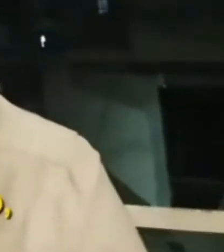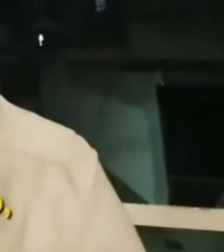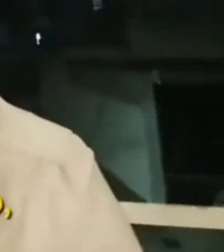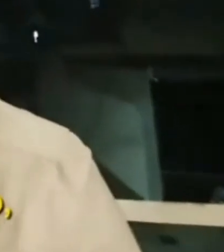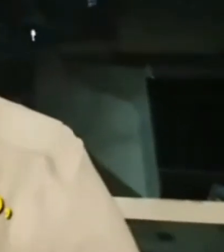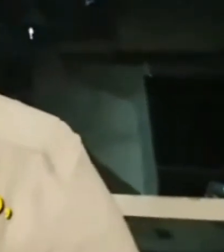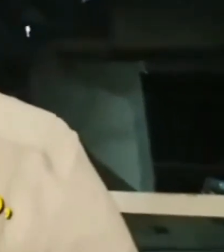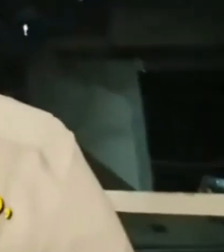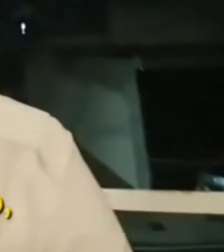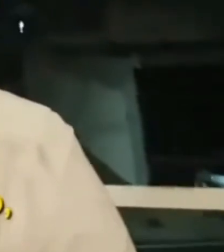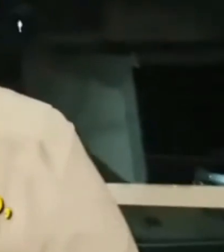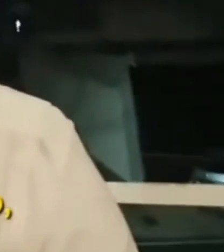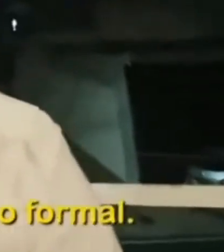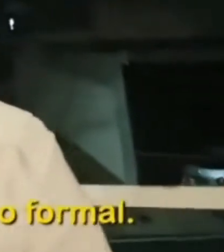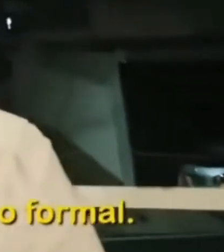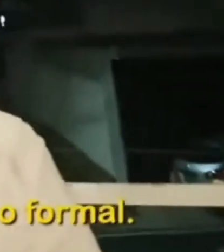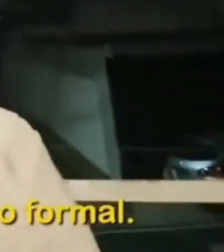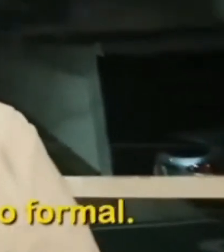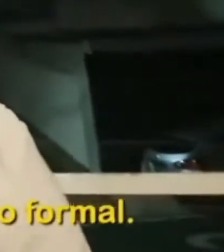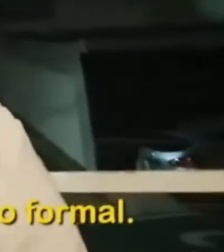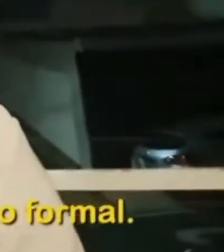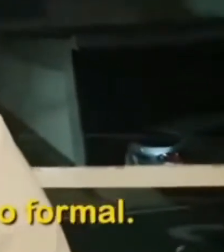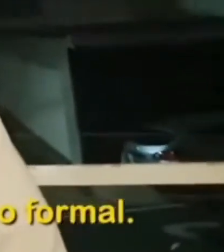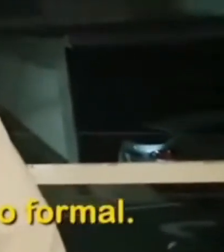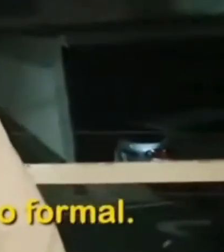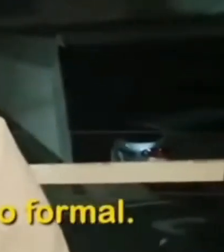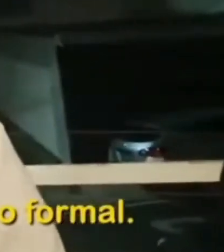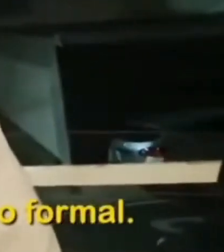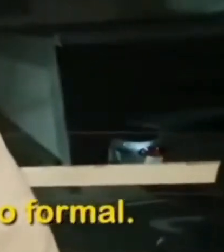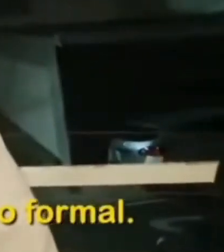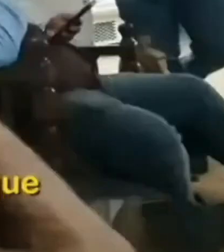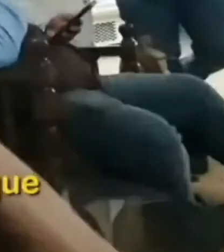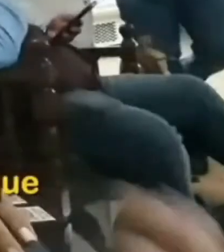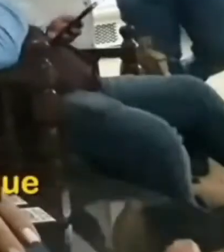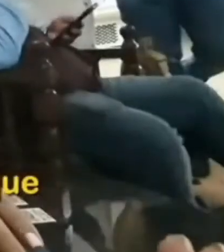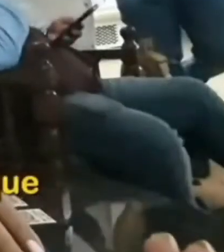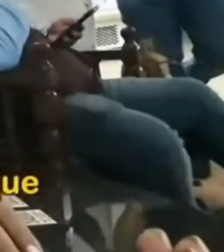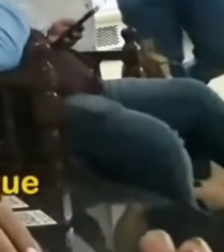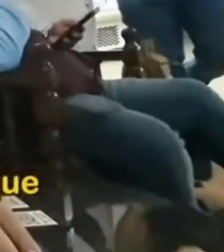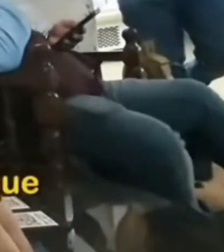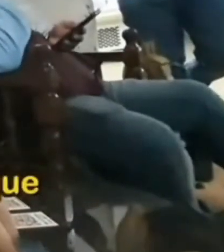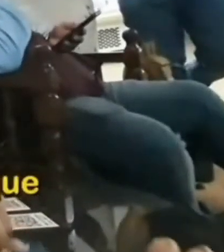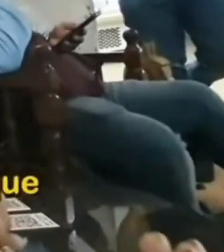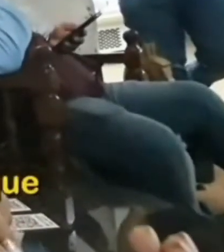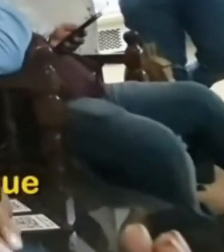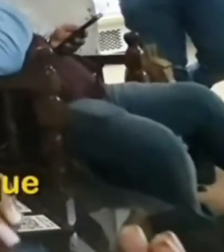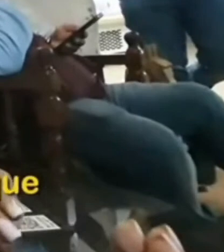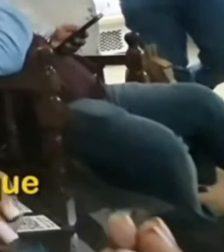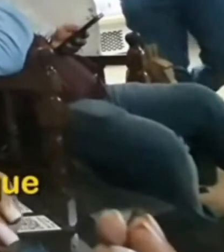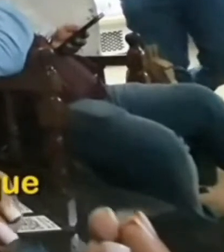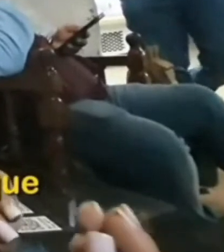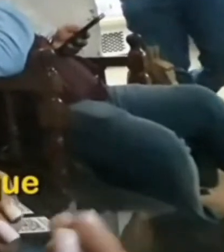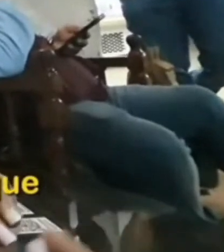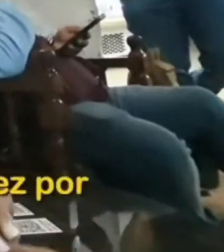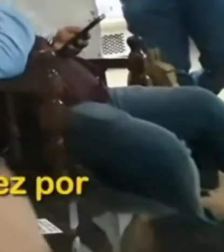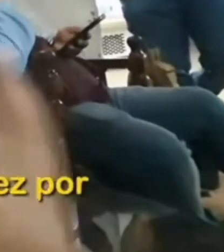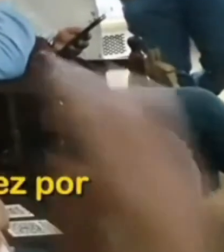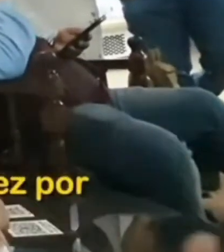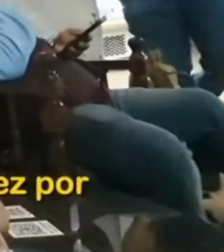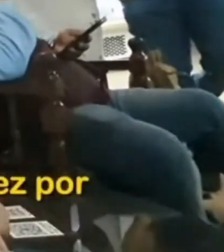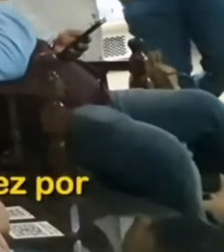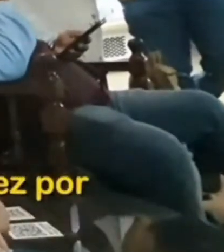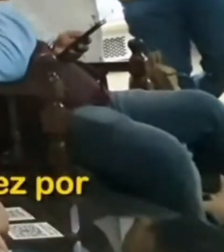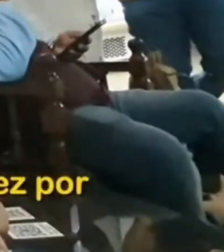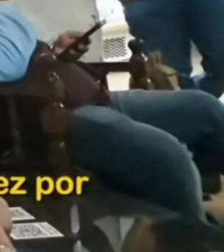proyecto pues pude agarrar mi primer empleo formal. La motivación para los jóvenes es el incentivo económico llega